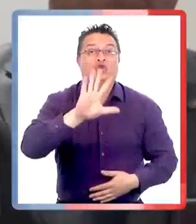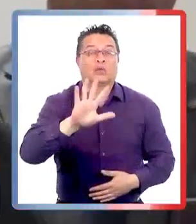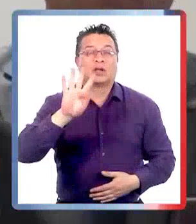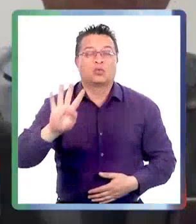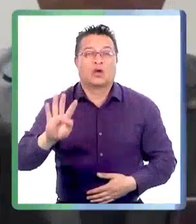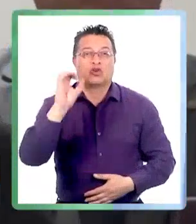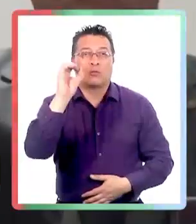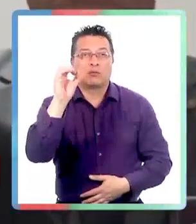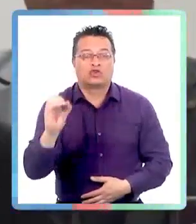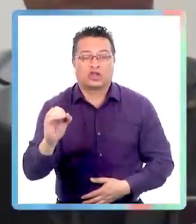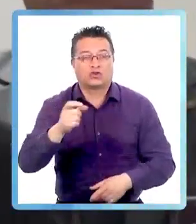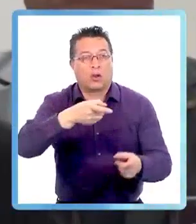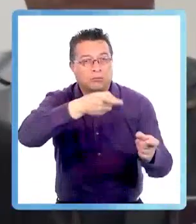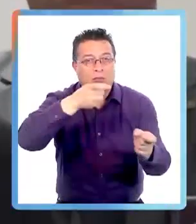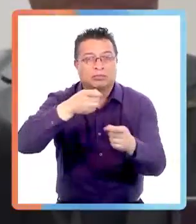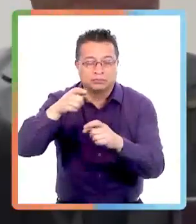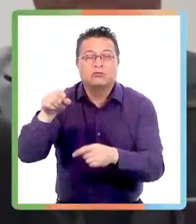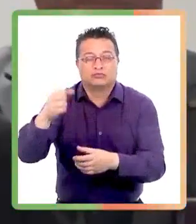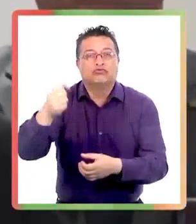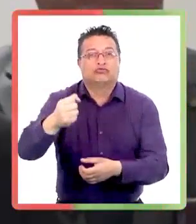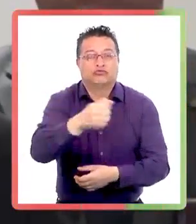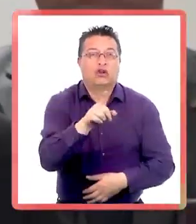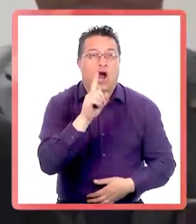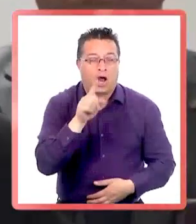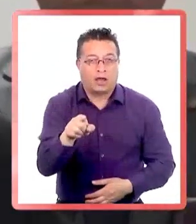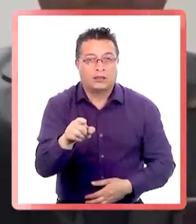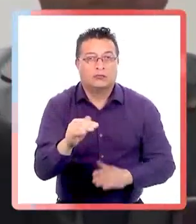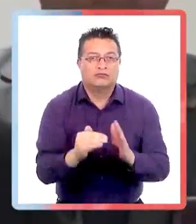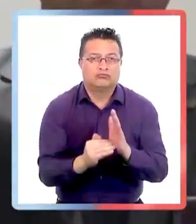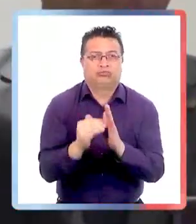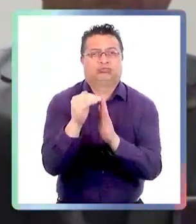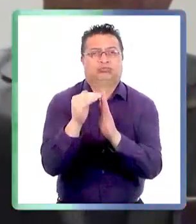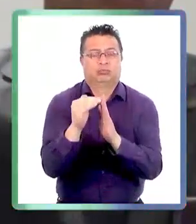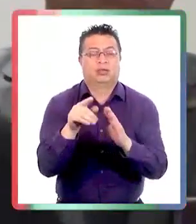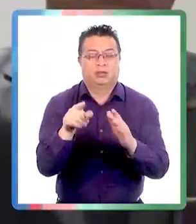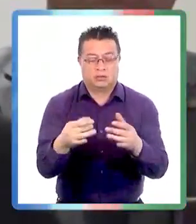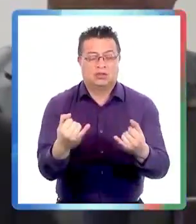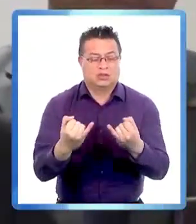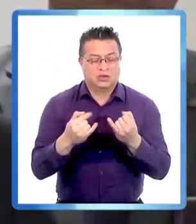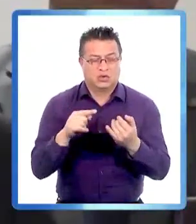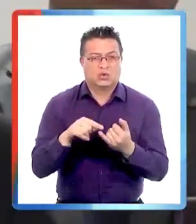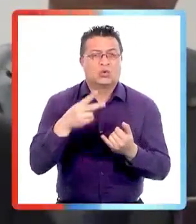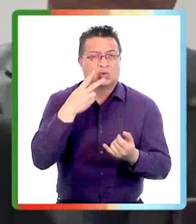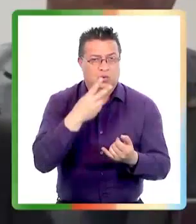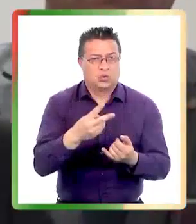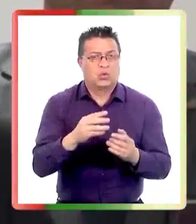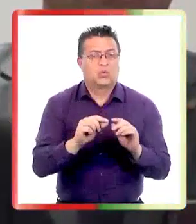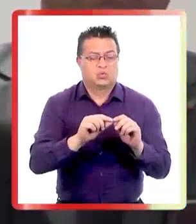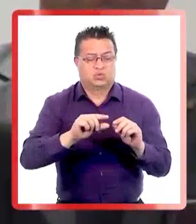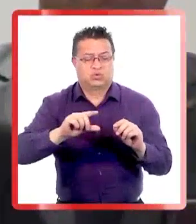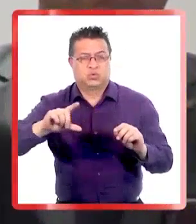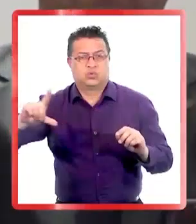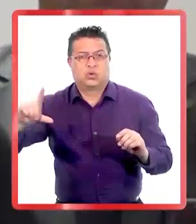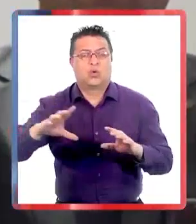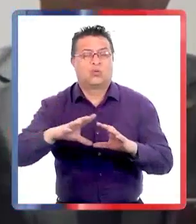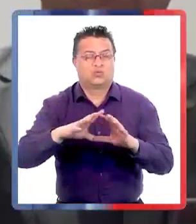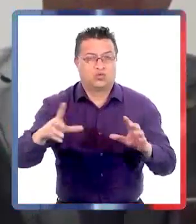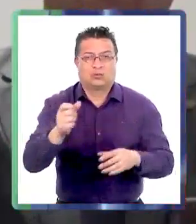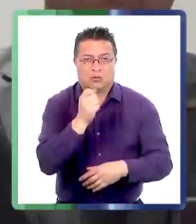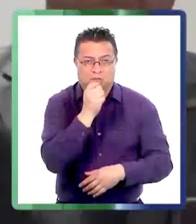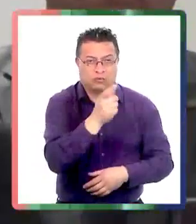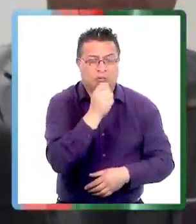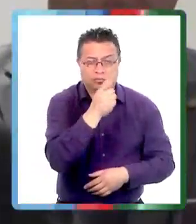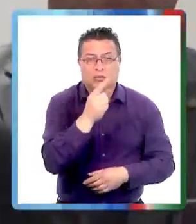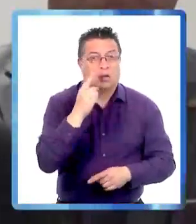homicidios al 54% del uso de armas de fuego. Nos vuelven a indicar que tenemos un